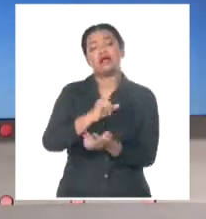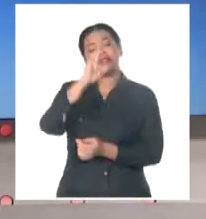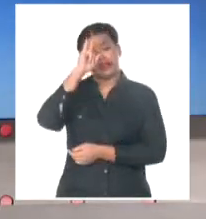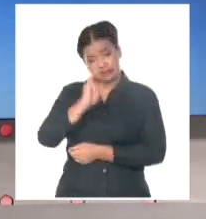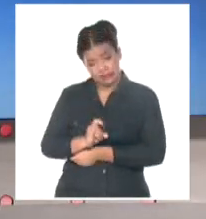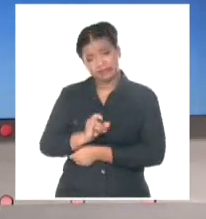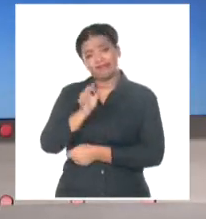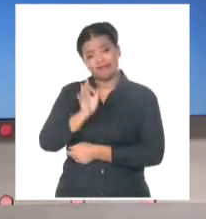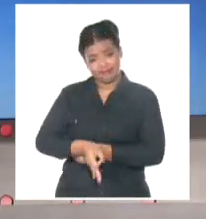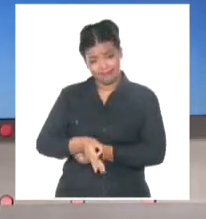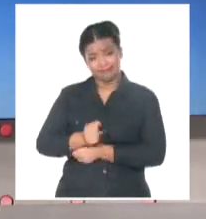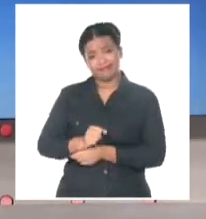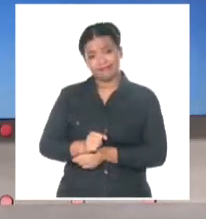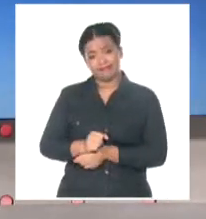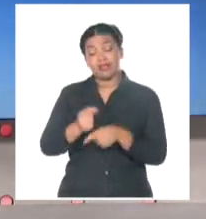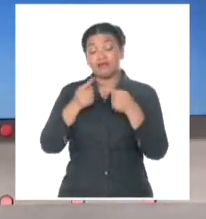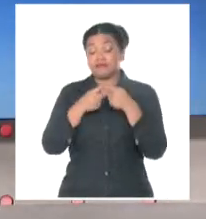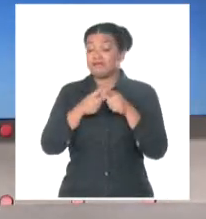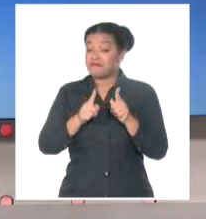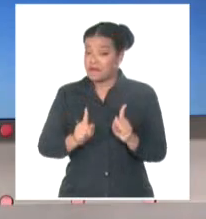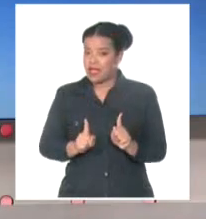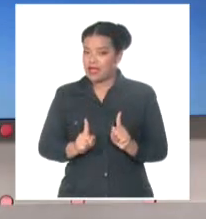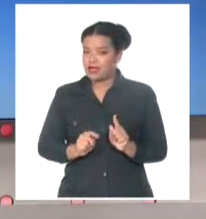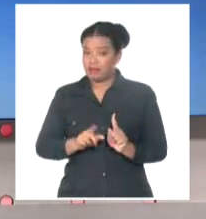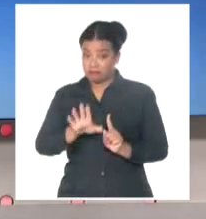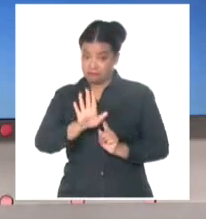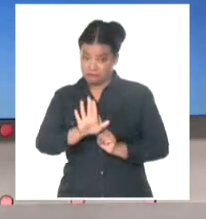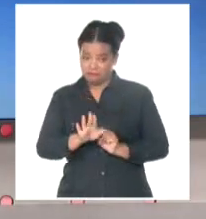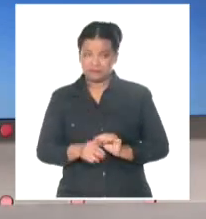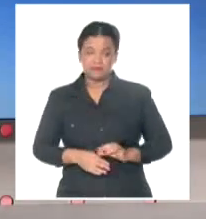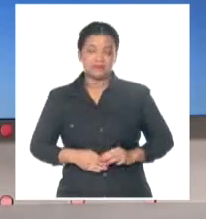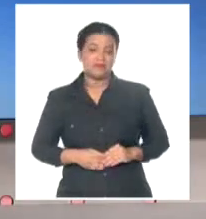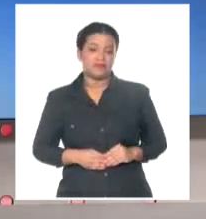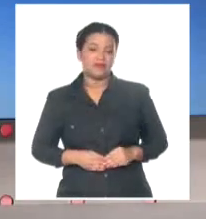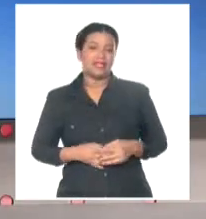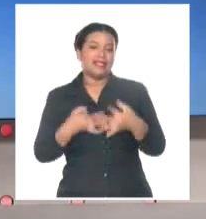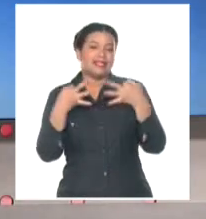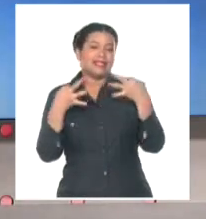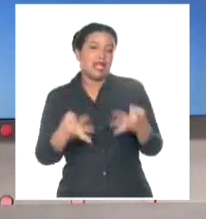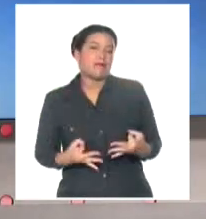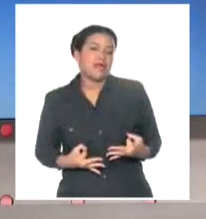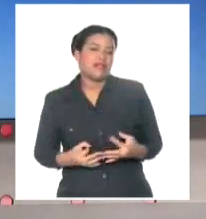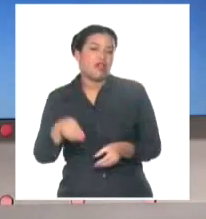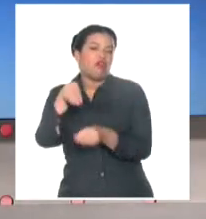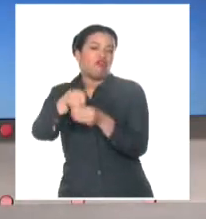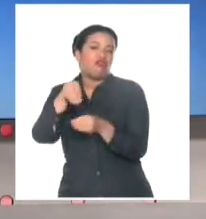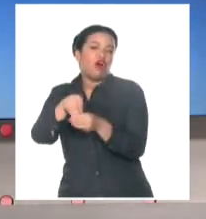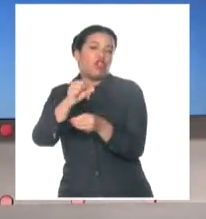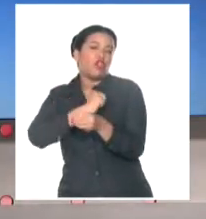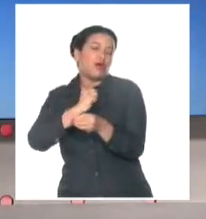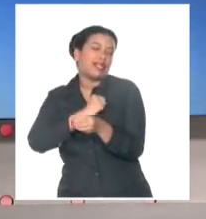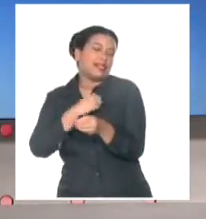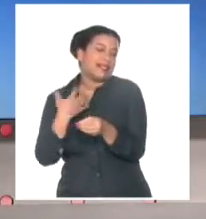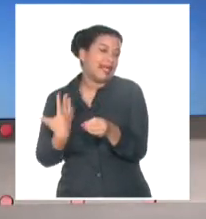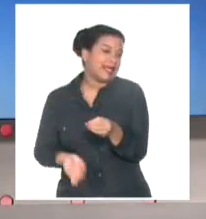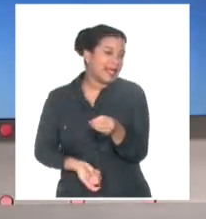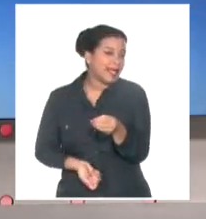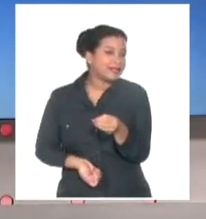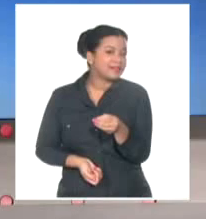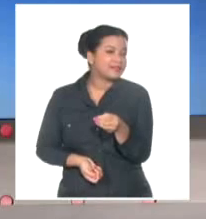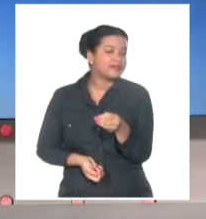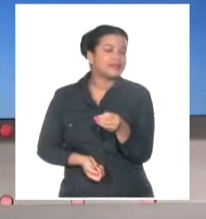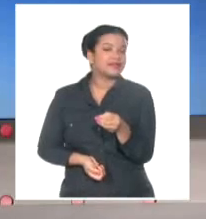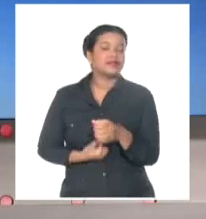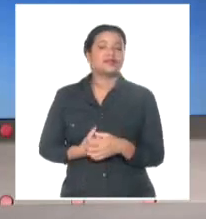cierto. Pero vamos a ser realistas, escuchen esto. Lo que realmente quería el fondo buitre, lo que buscaban los demandantes,